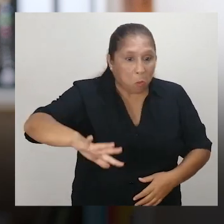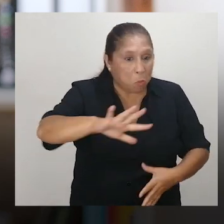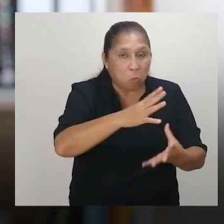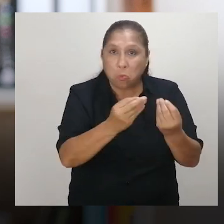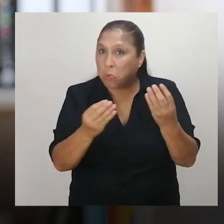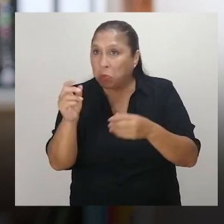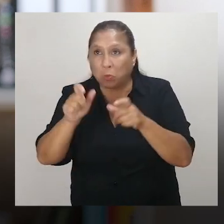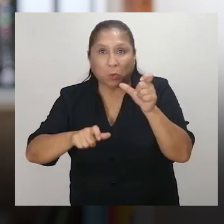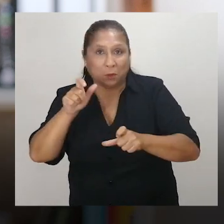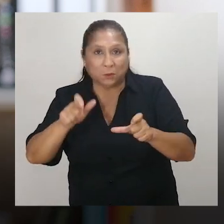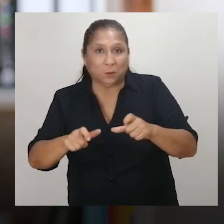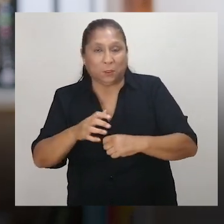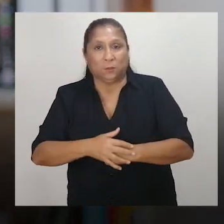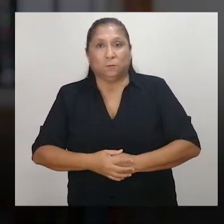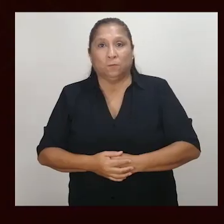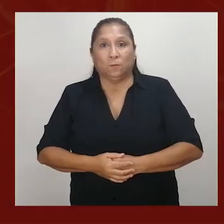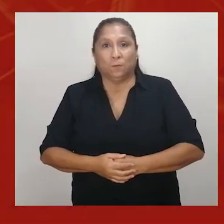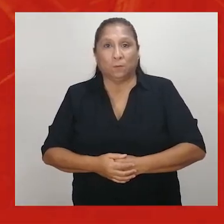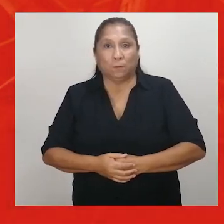beneficiando a muchos.